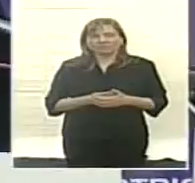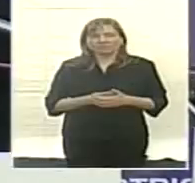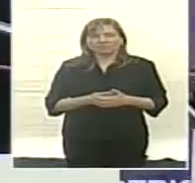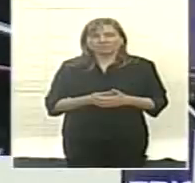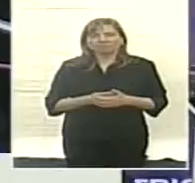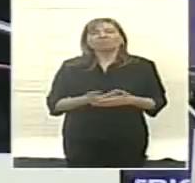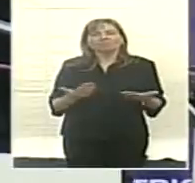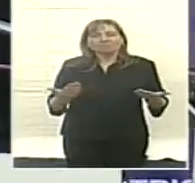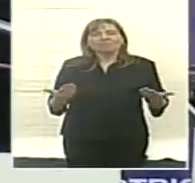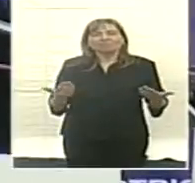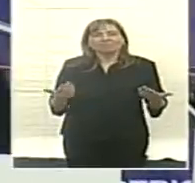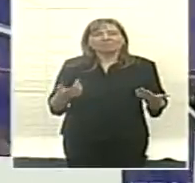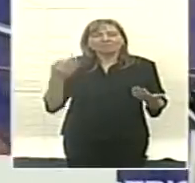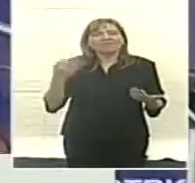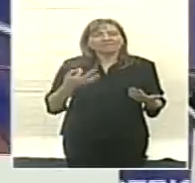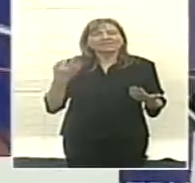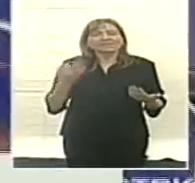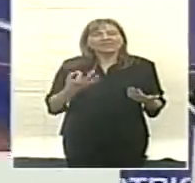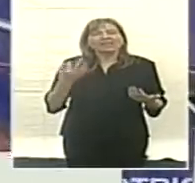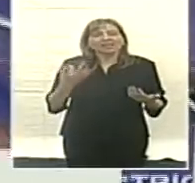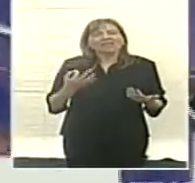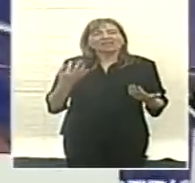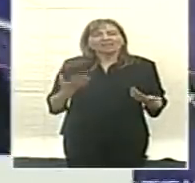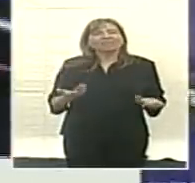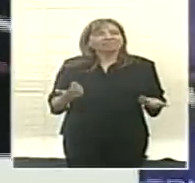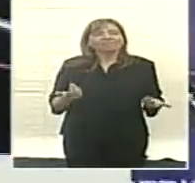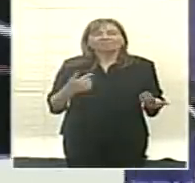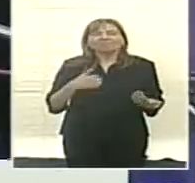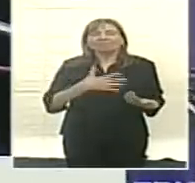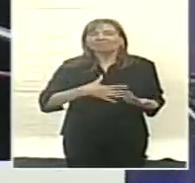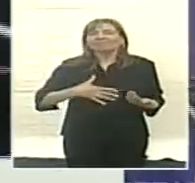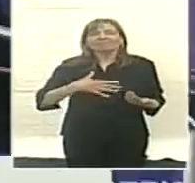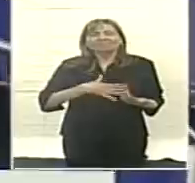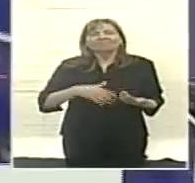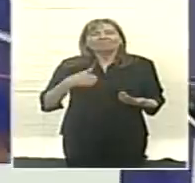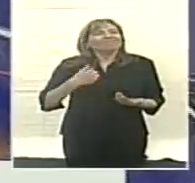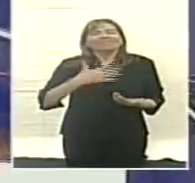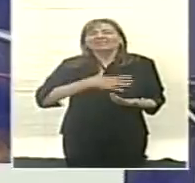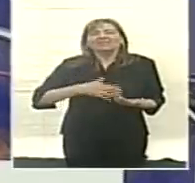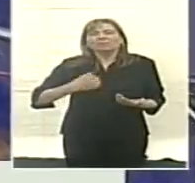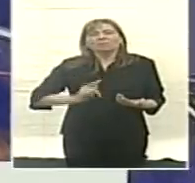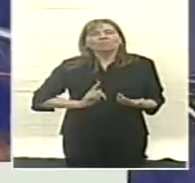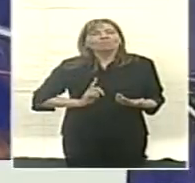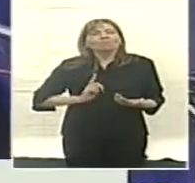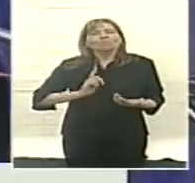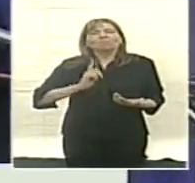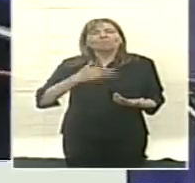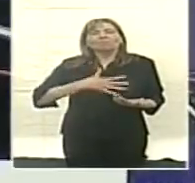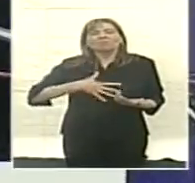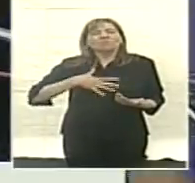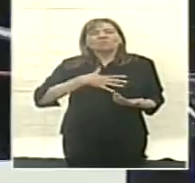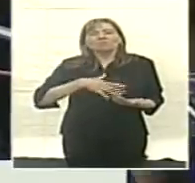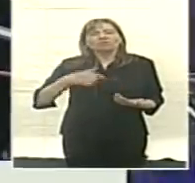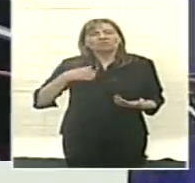Y la verdad que hoy siento mucha emoción porque